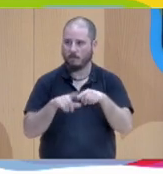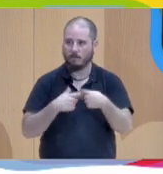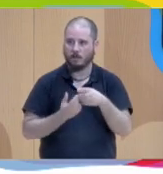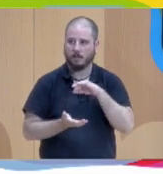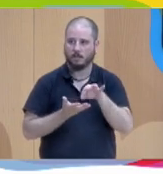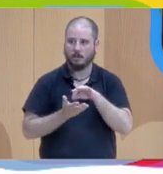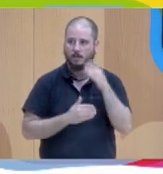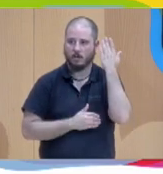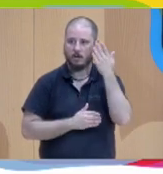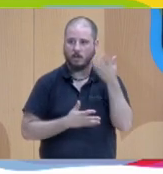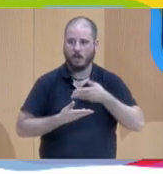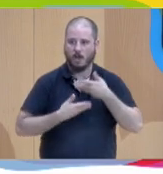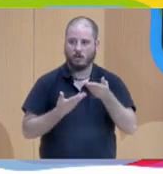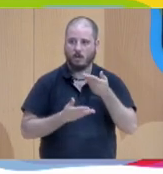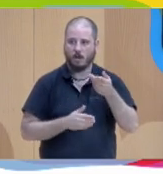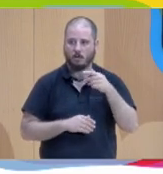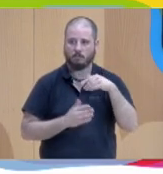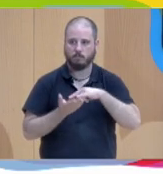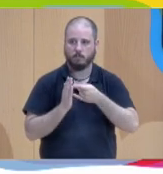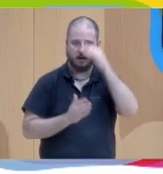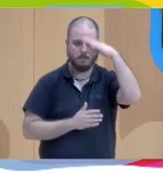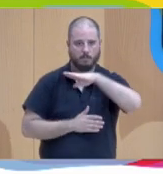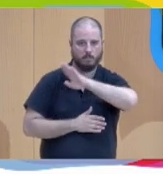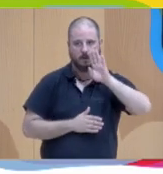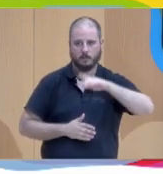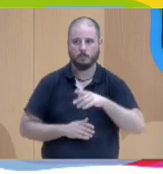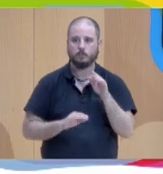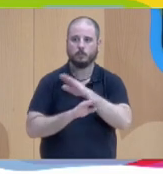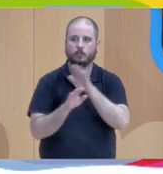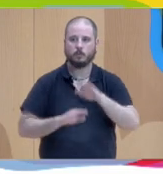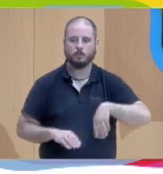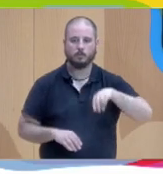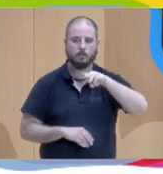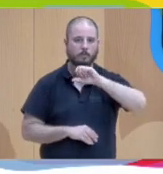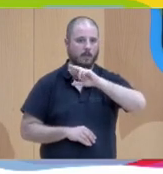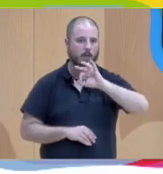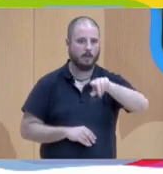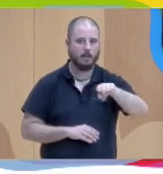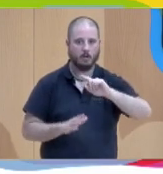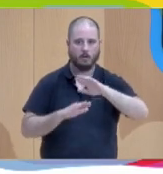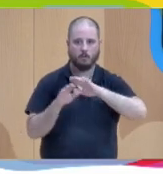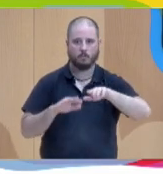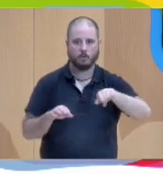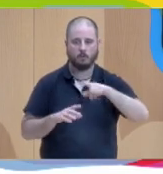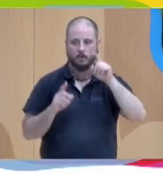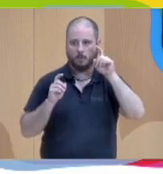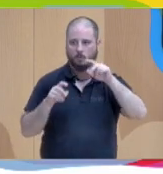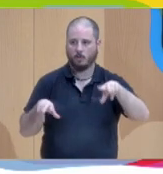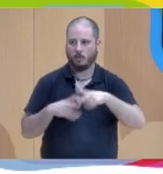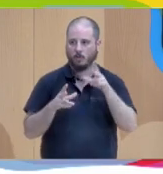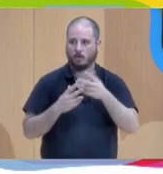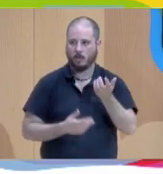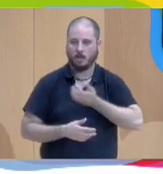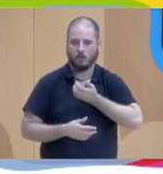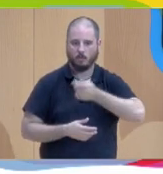Ayuda a los Planes de Parentalidad. Y por último, Pedro Viguria, quien completa el panel, él es educador social del Ayuntamiento de